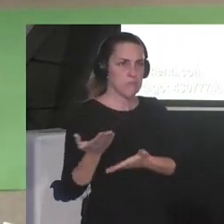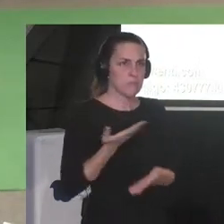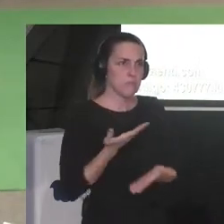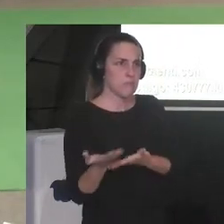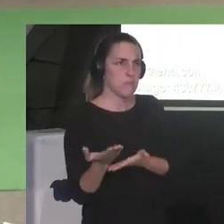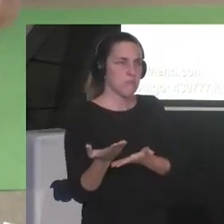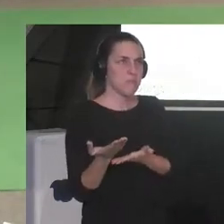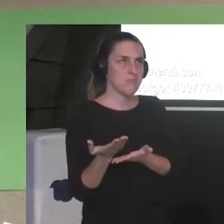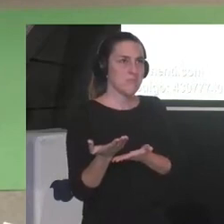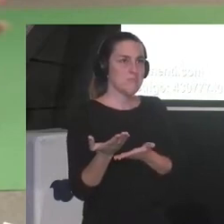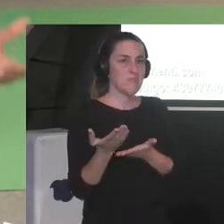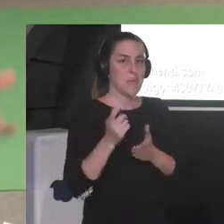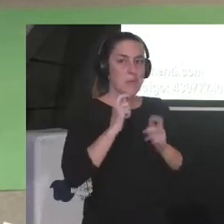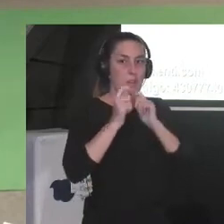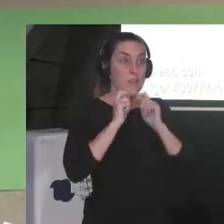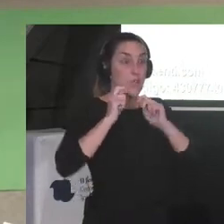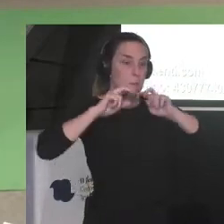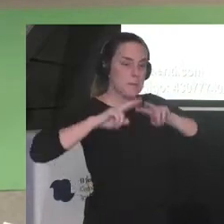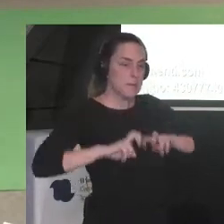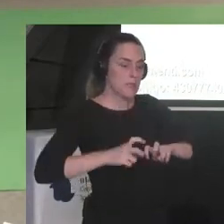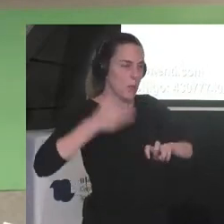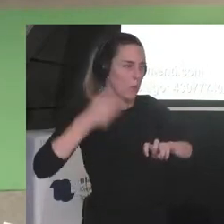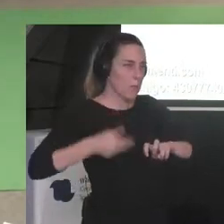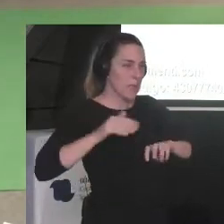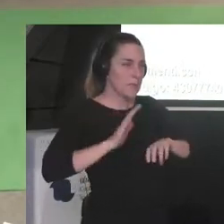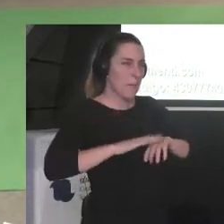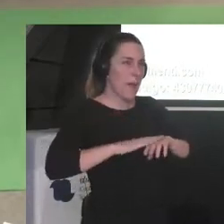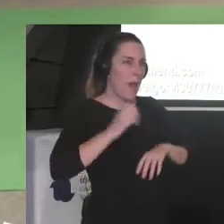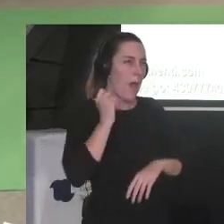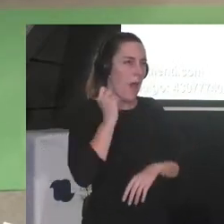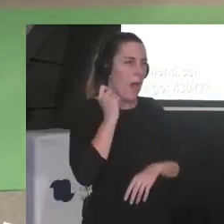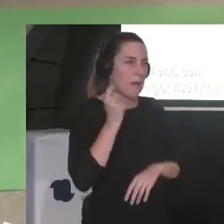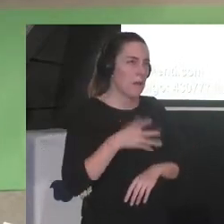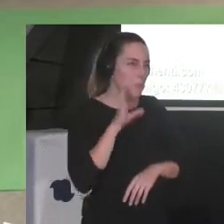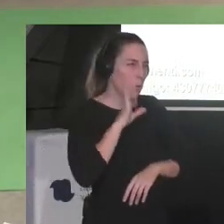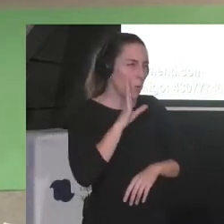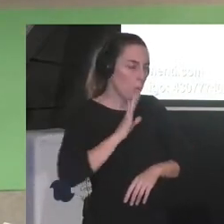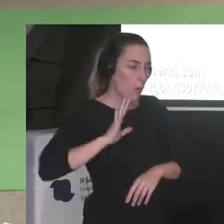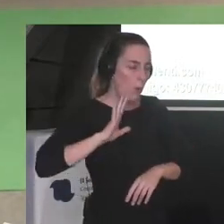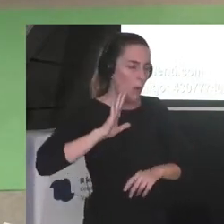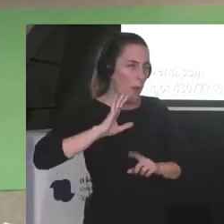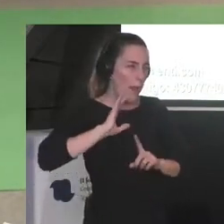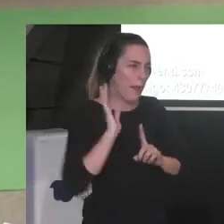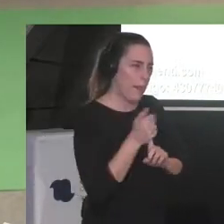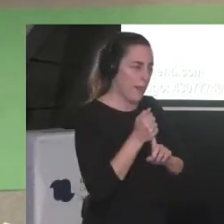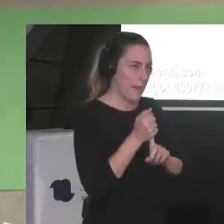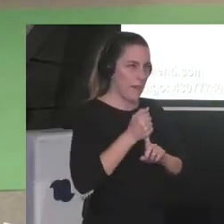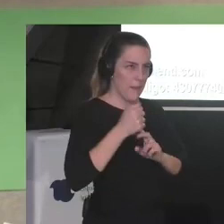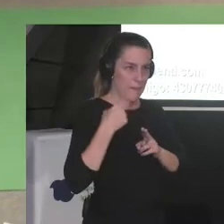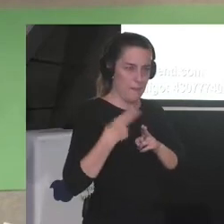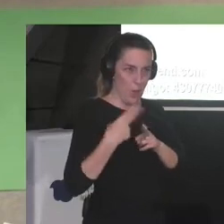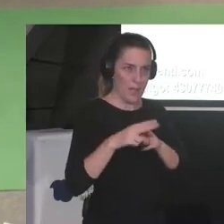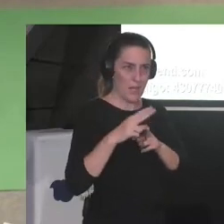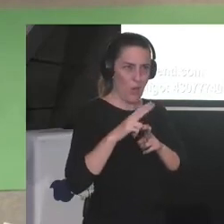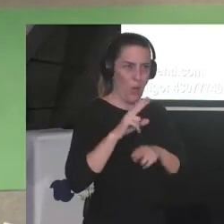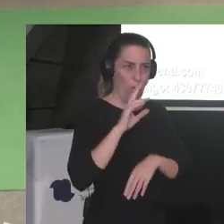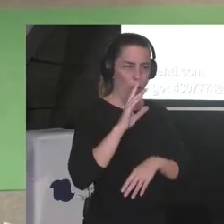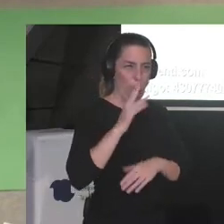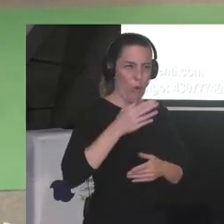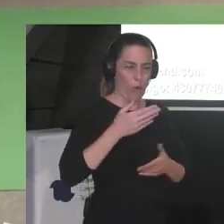el único periodismo que casi importa que es el de la investigación para desmascarar ricos corruptos y políticos etcétera